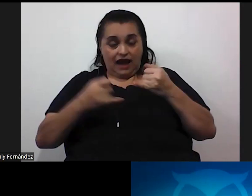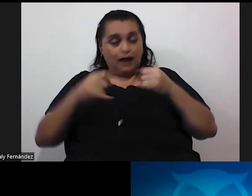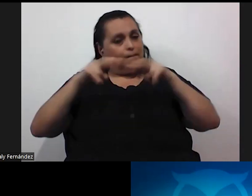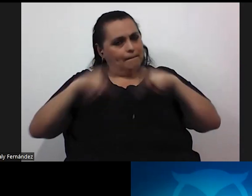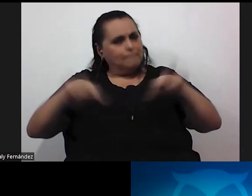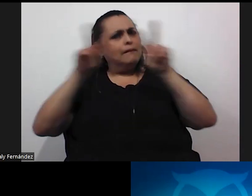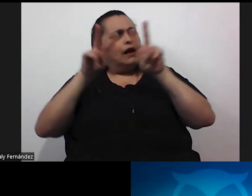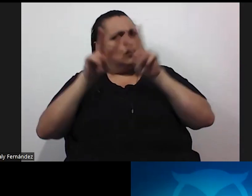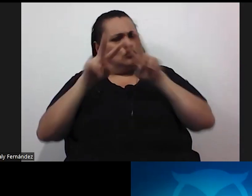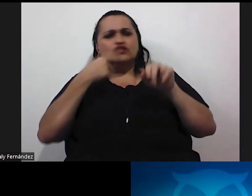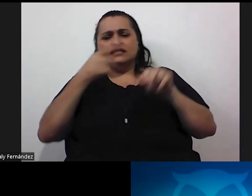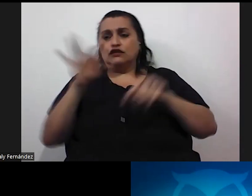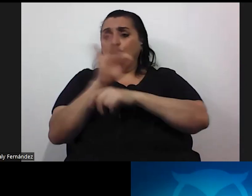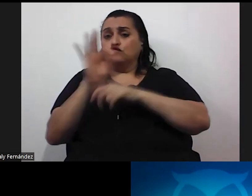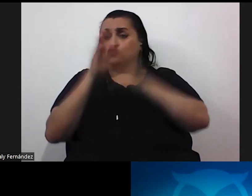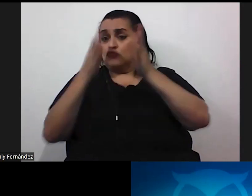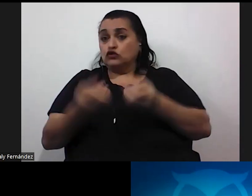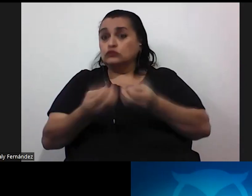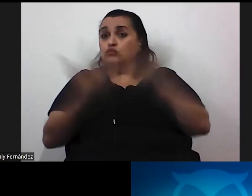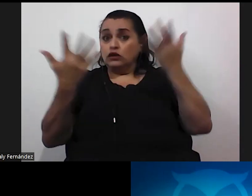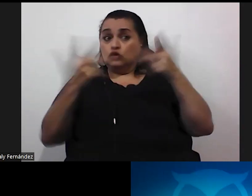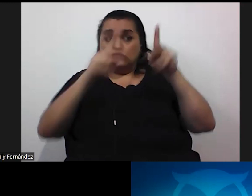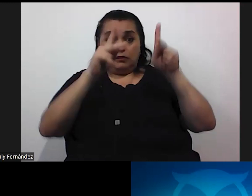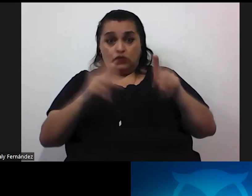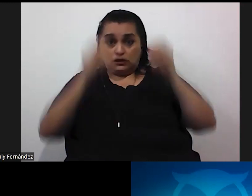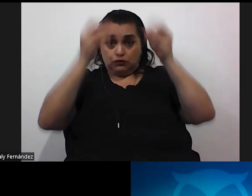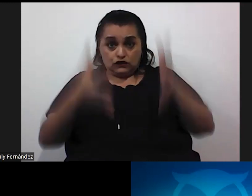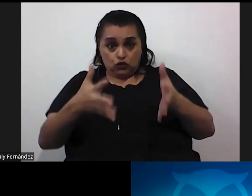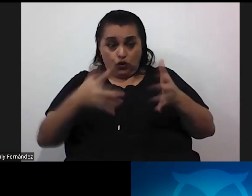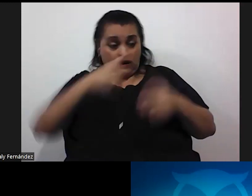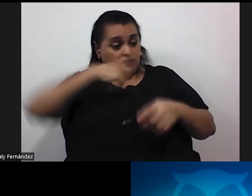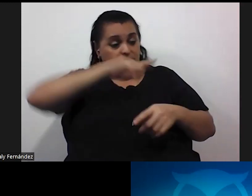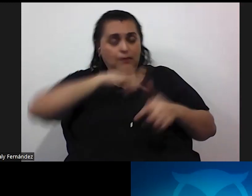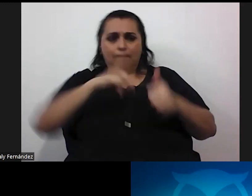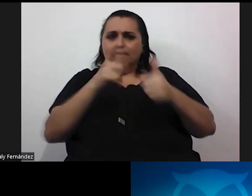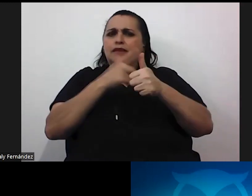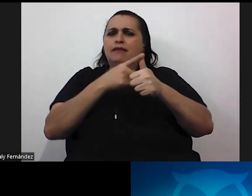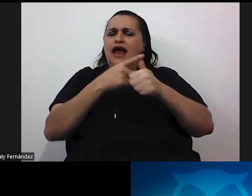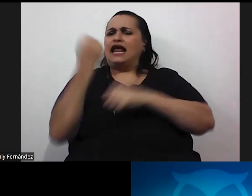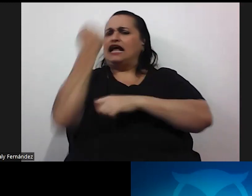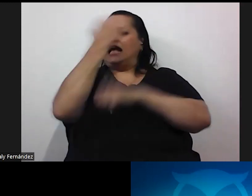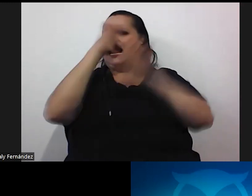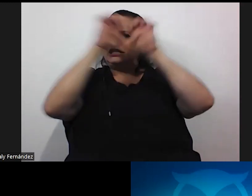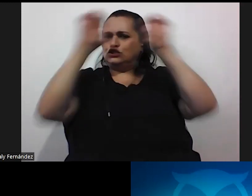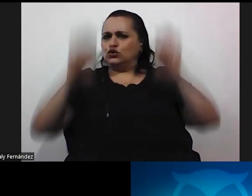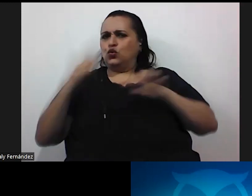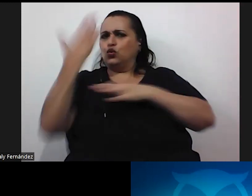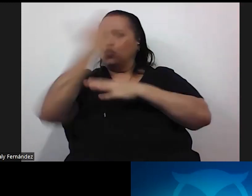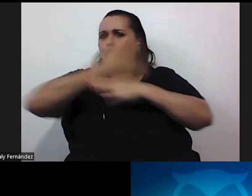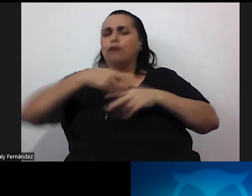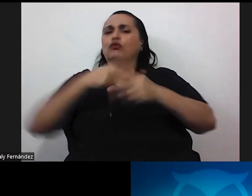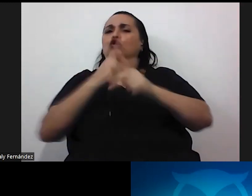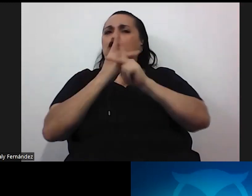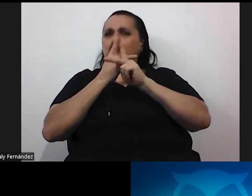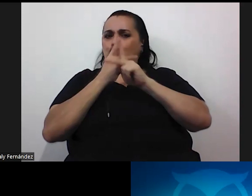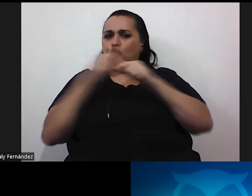los funcionarios públicos y en este caso las personas docentes pues somos el primer escudo muchas veces de protección contra cualquier tipo